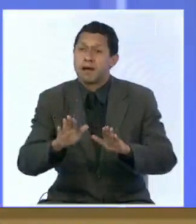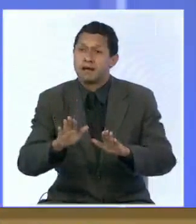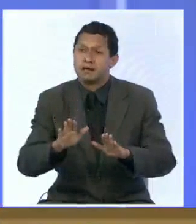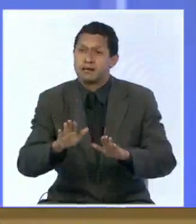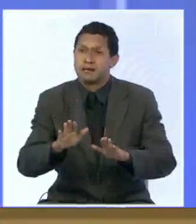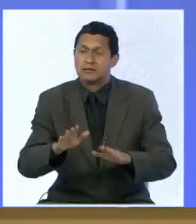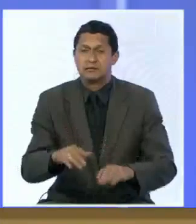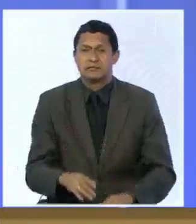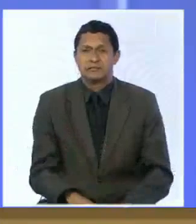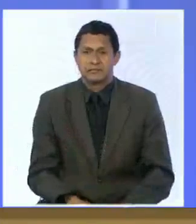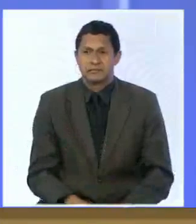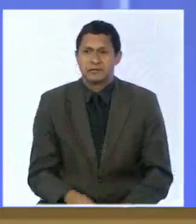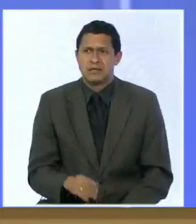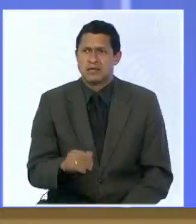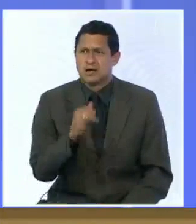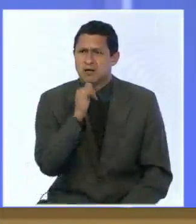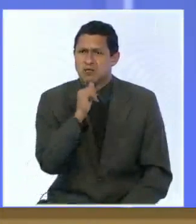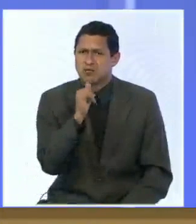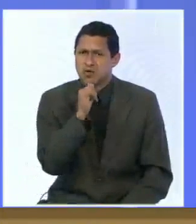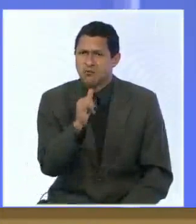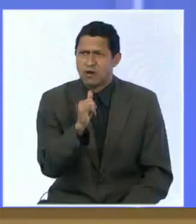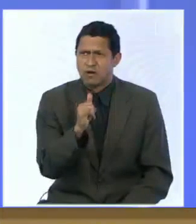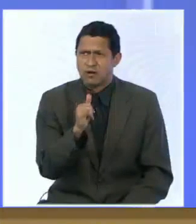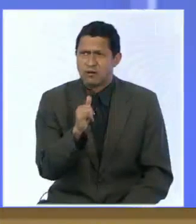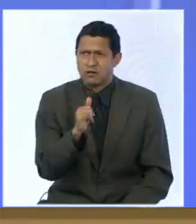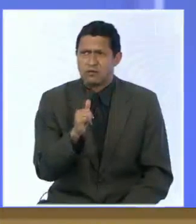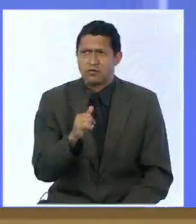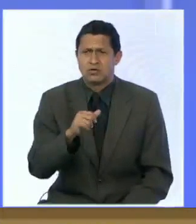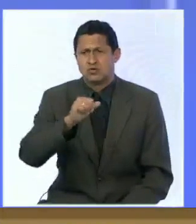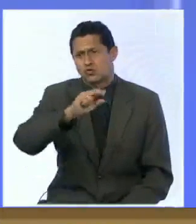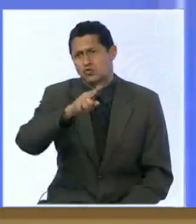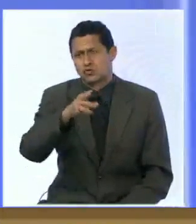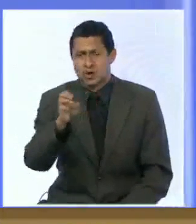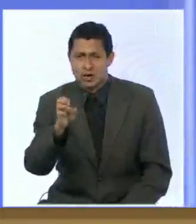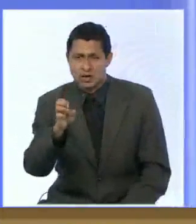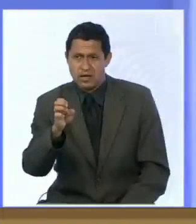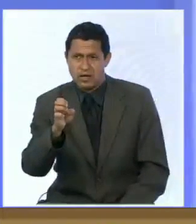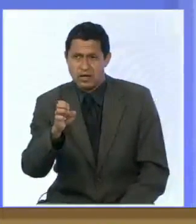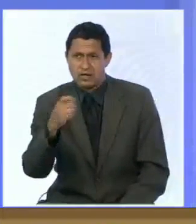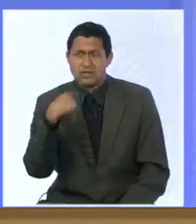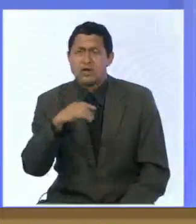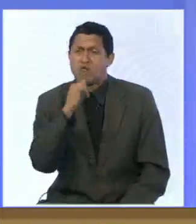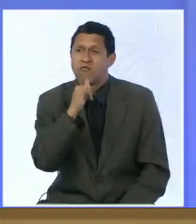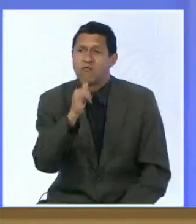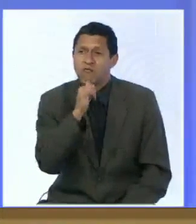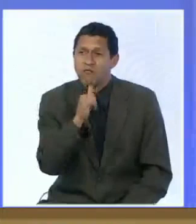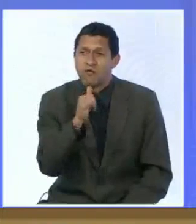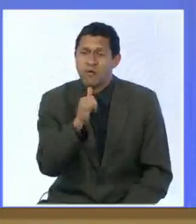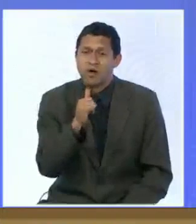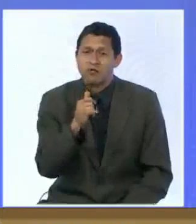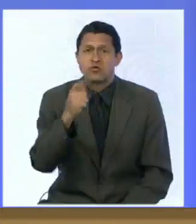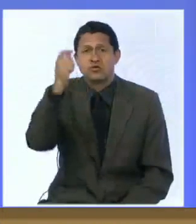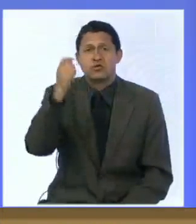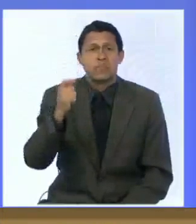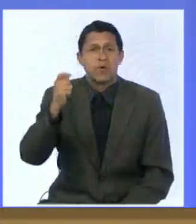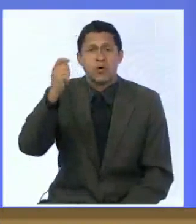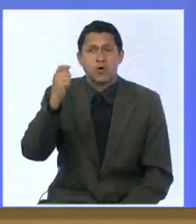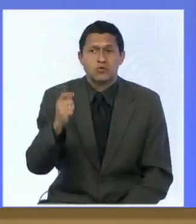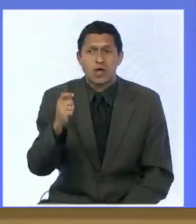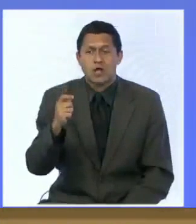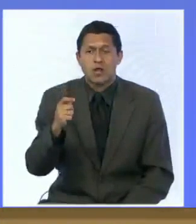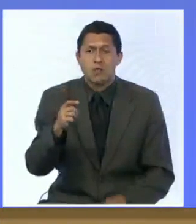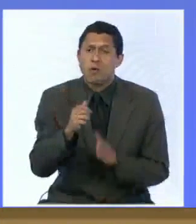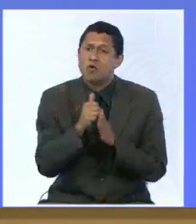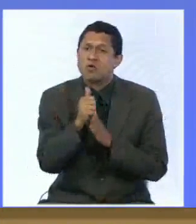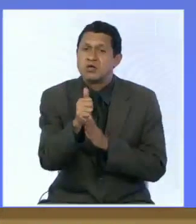antes de irnos a la pausa queremos realizar otro contacto con nuestra compañera Sue Rodríguez Pérez que nos trae información del diputado a la Asamblea Nacional por la Mesa